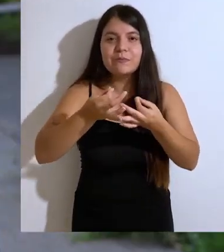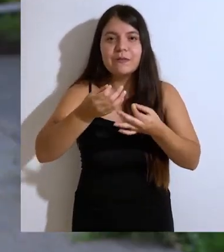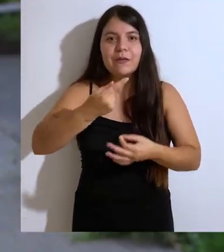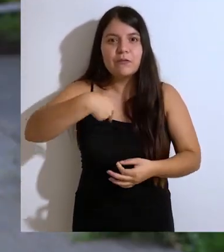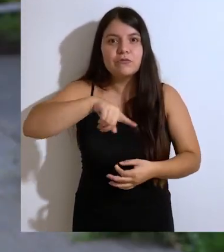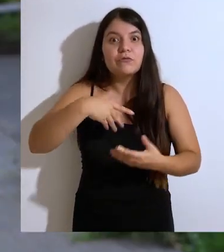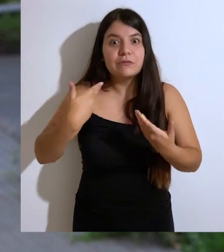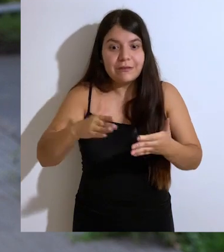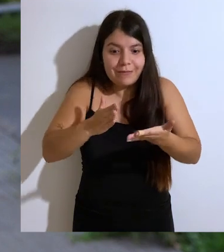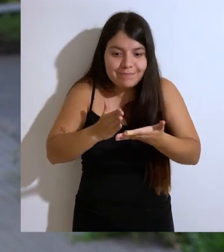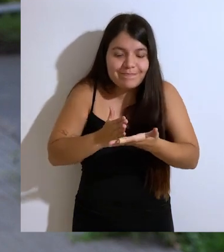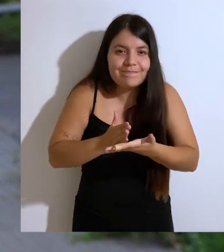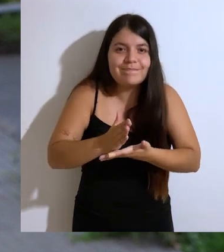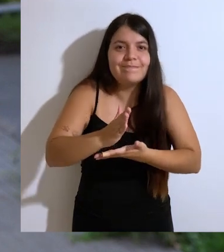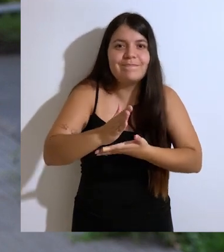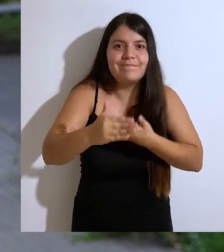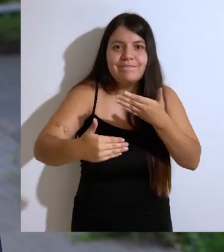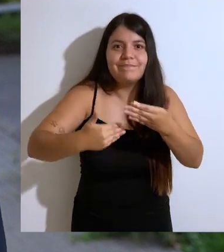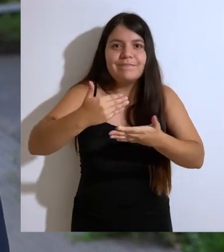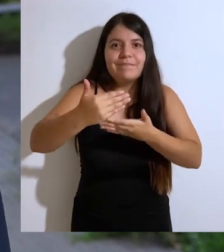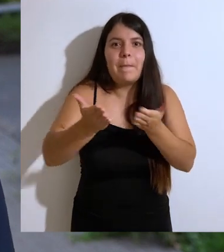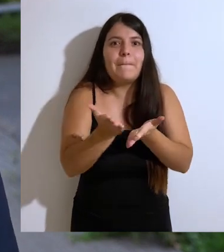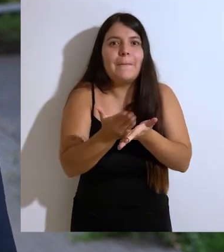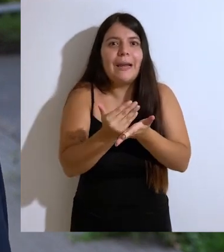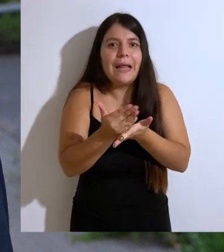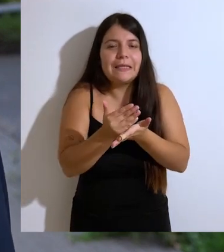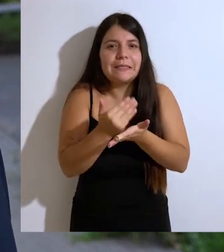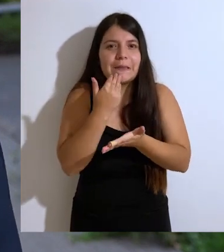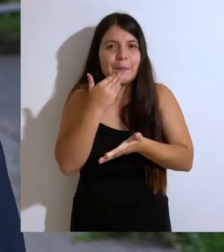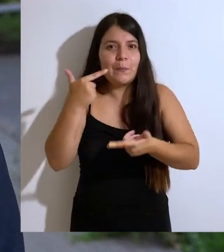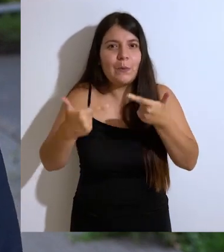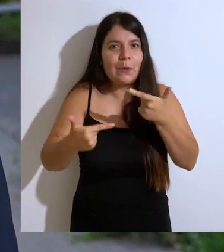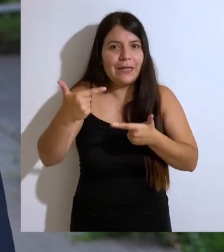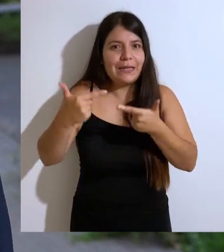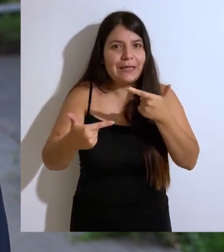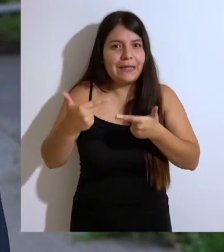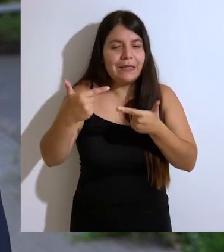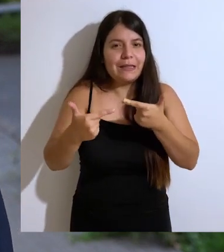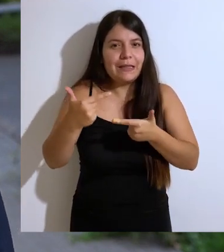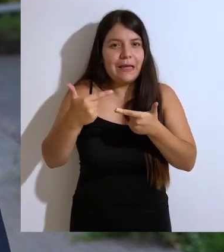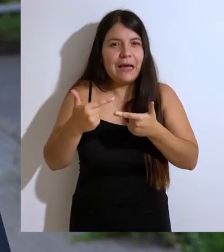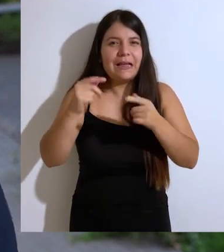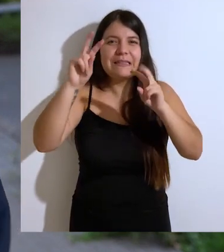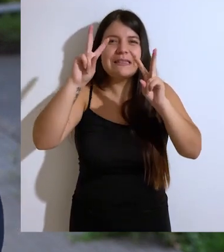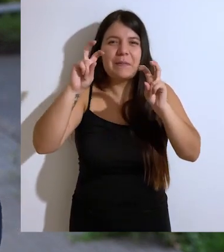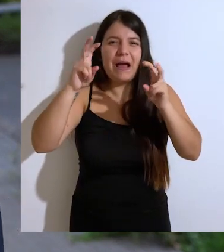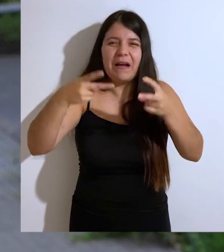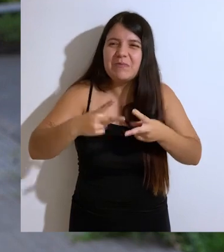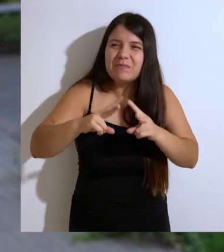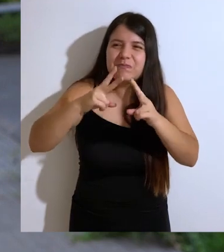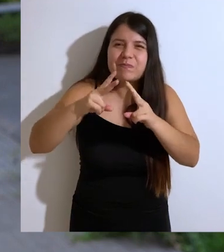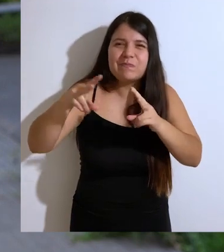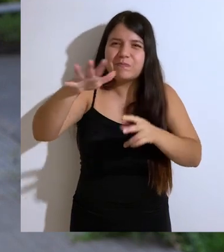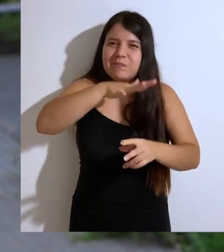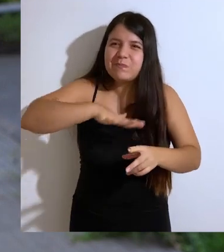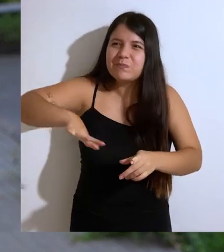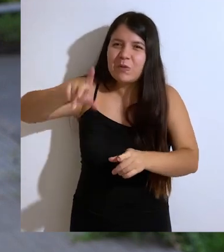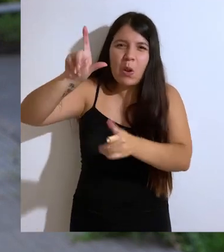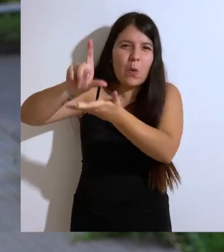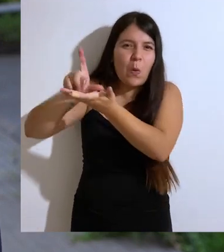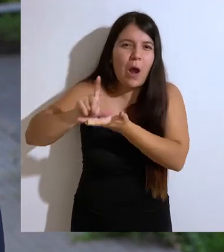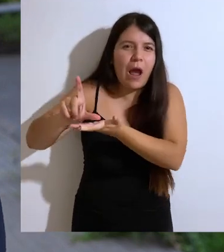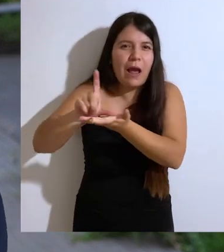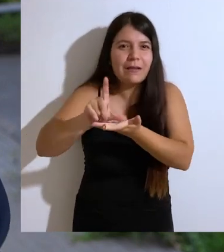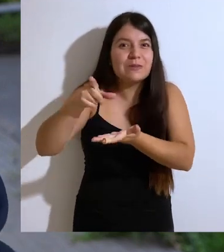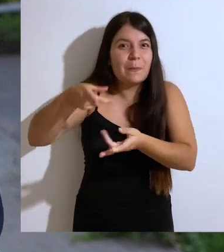que estamos ya implementando un plan y una política de infraestructura que nos va a